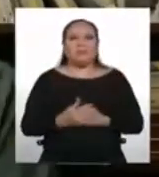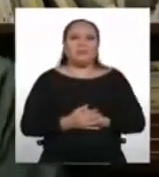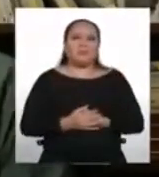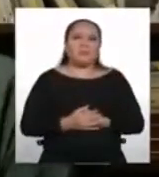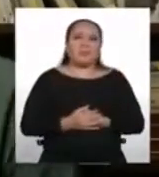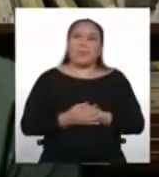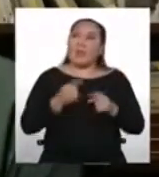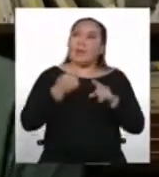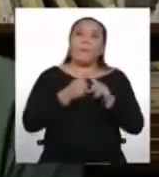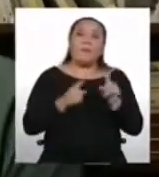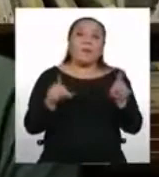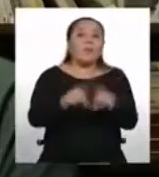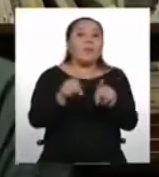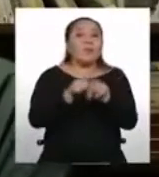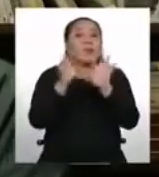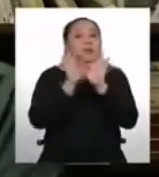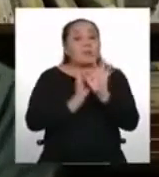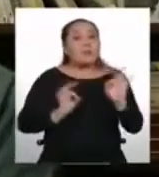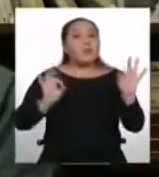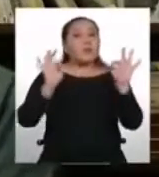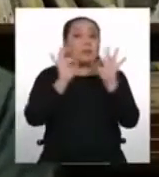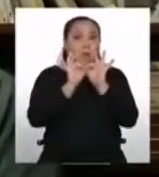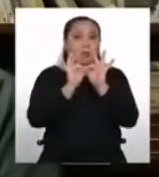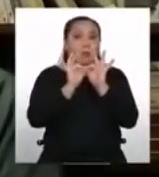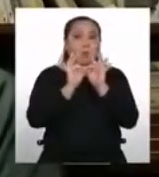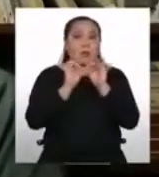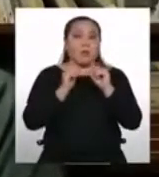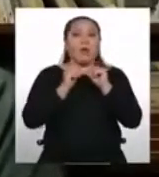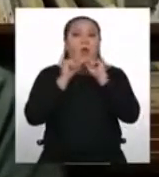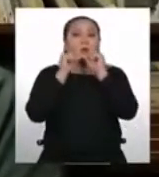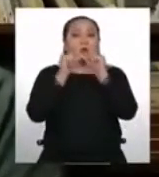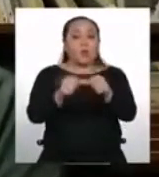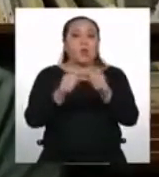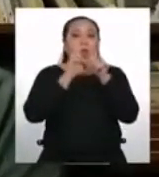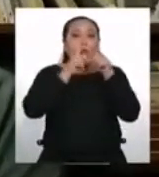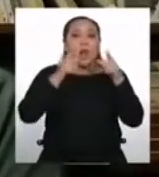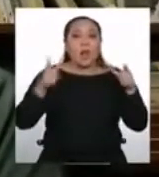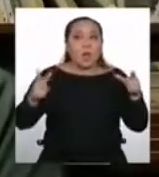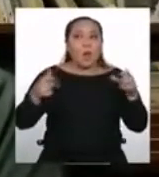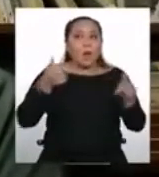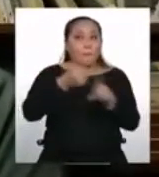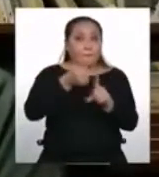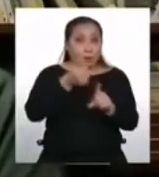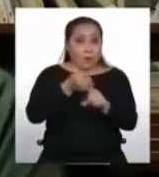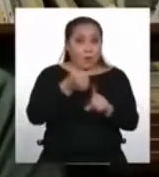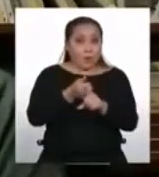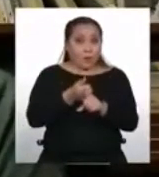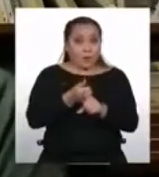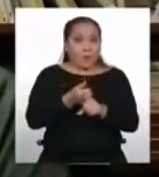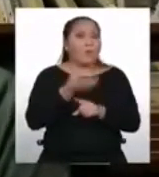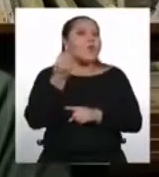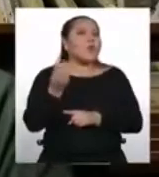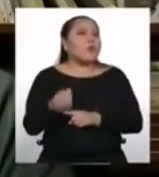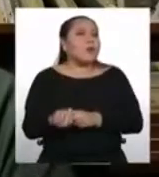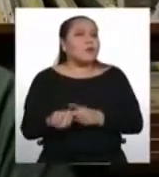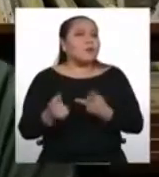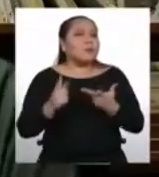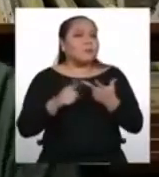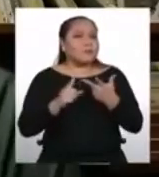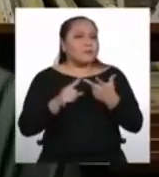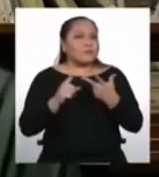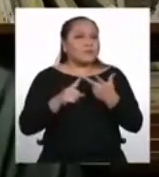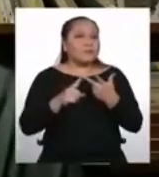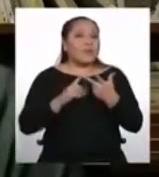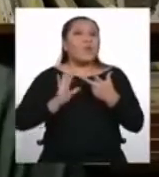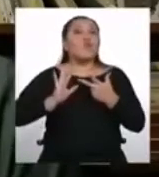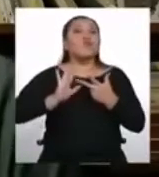también es importante mantener las lenguas originarias por una razón de derechos,